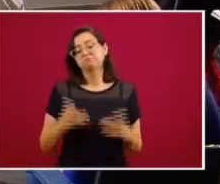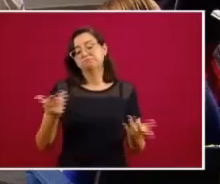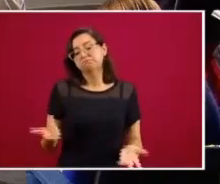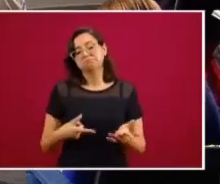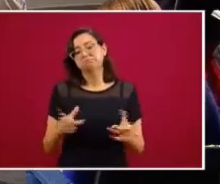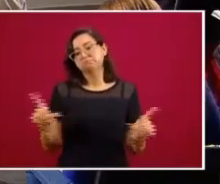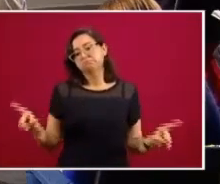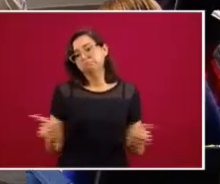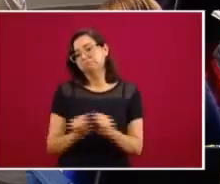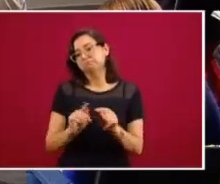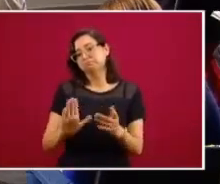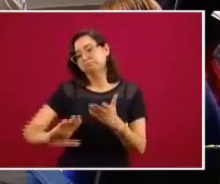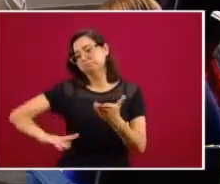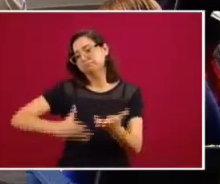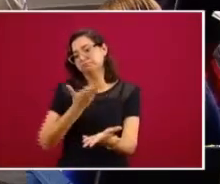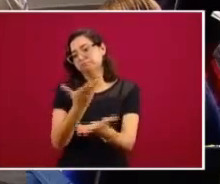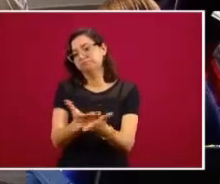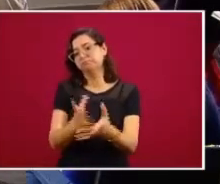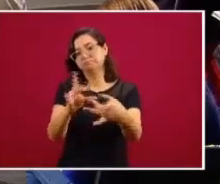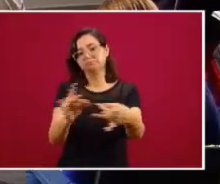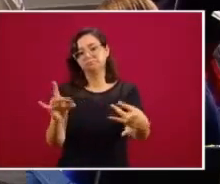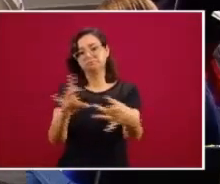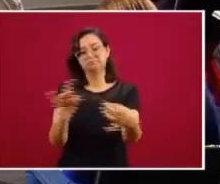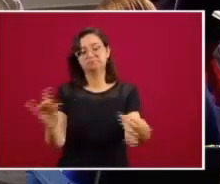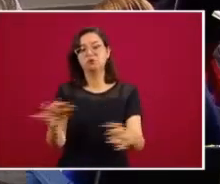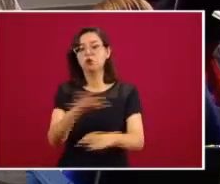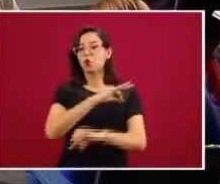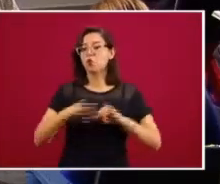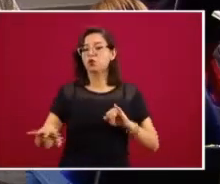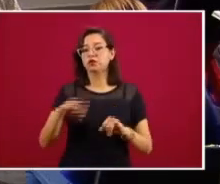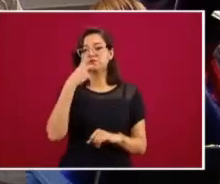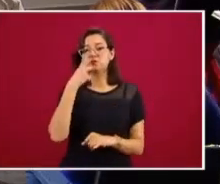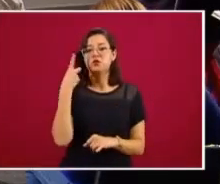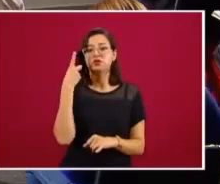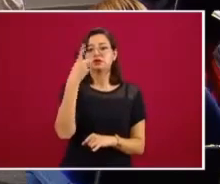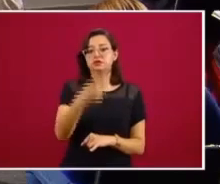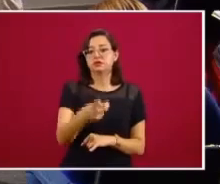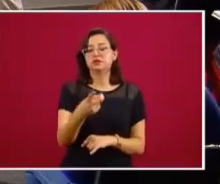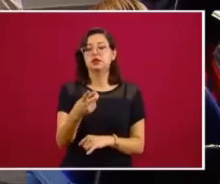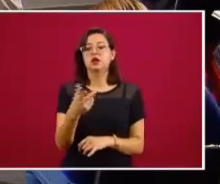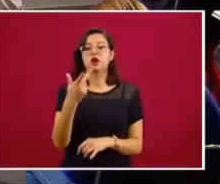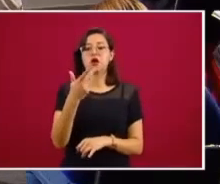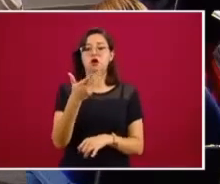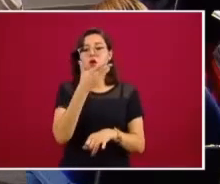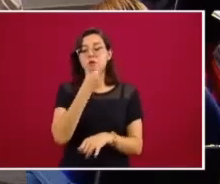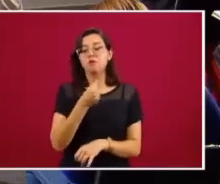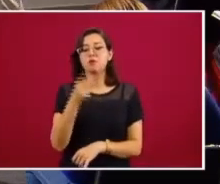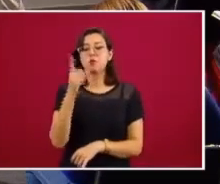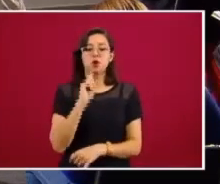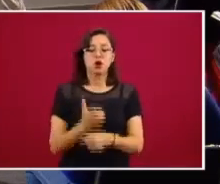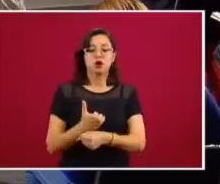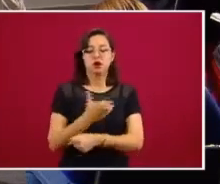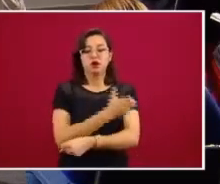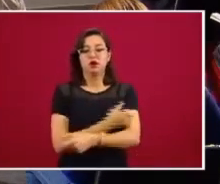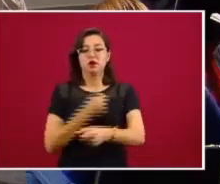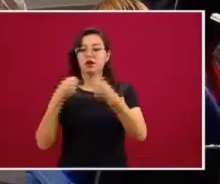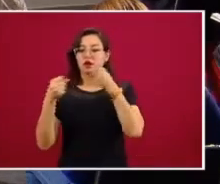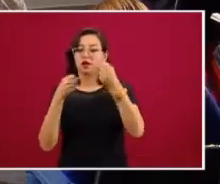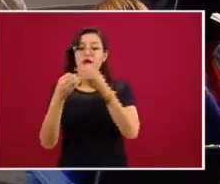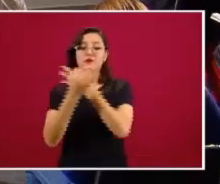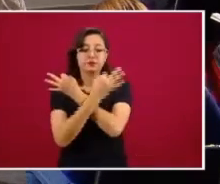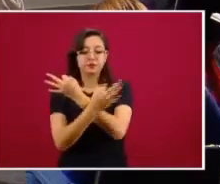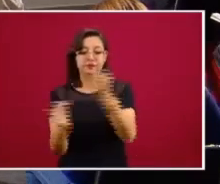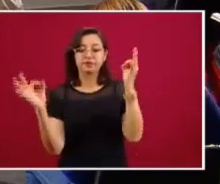comentar, presidente, quizá nada más concluir, para que los compañeros y las compañeras de los medios de comunicación lo sepan,